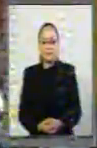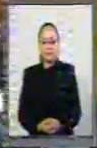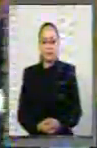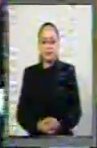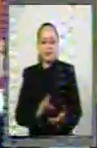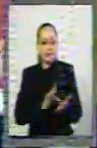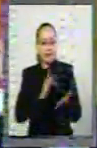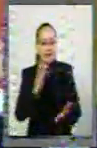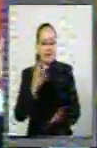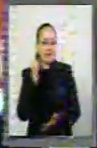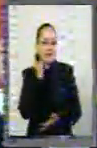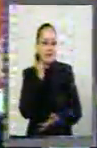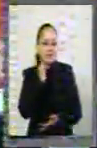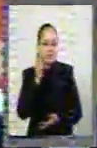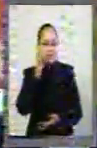Gracias, senadora Angélica de la Peña.